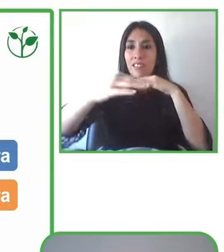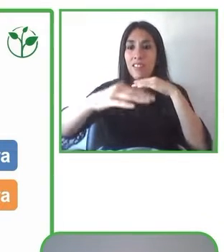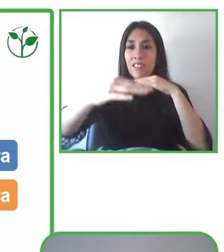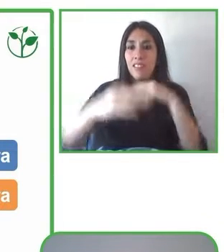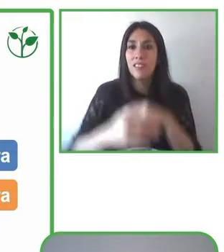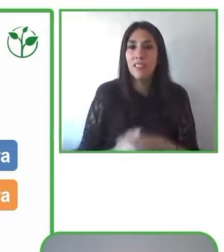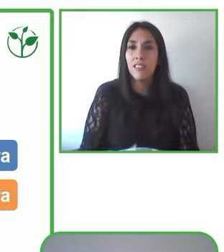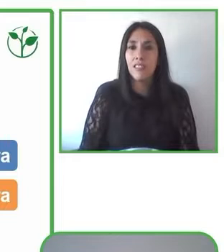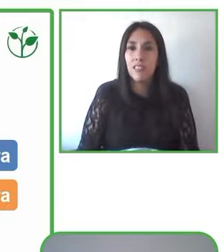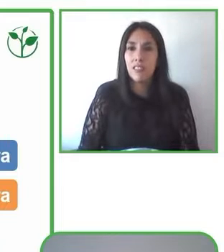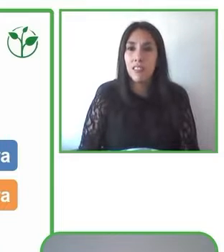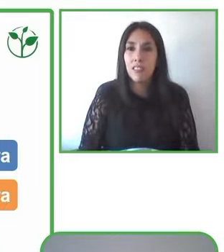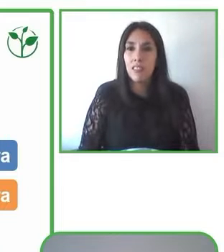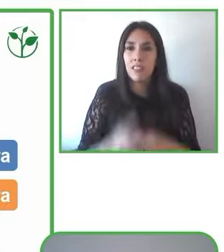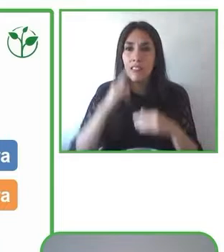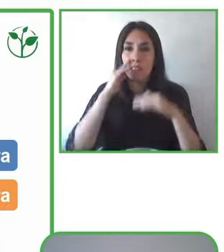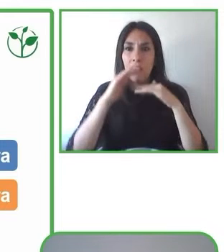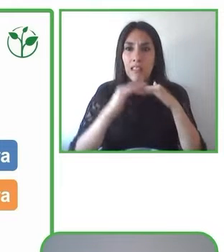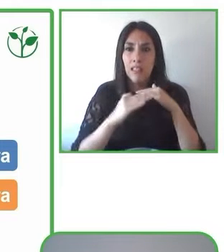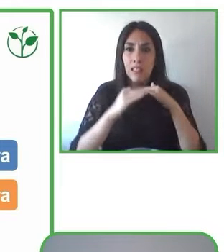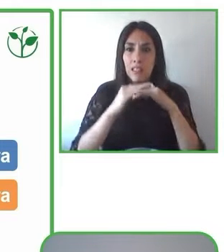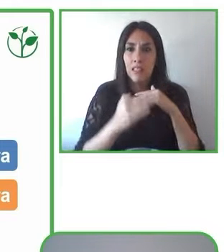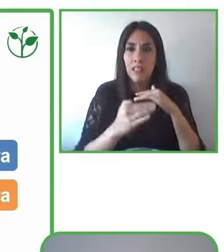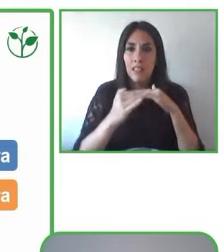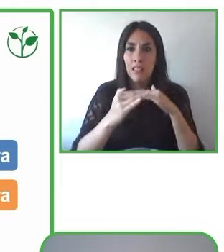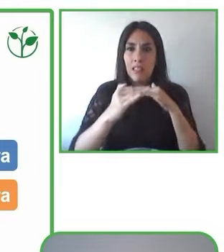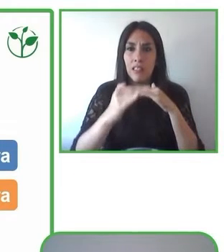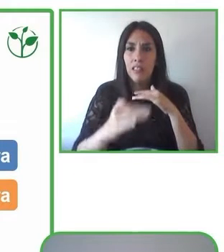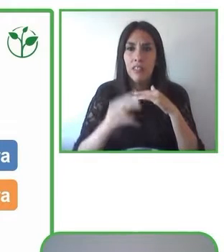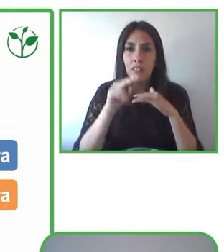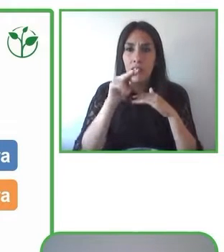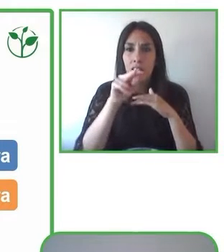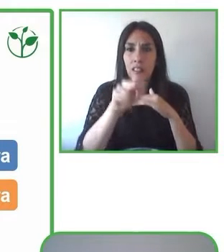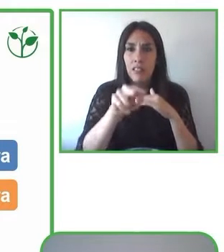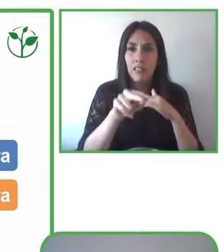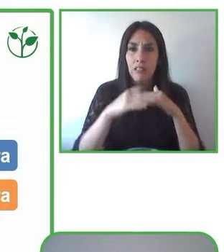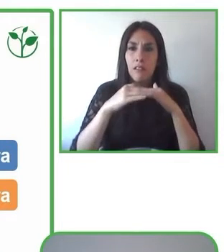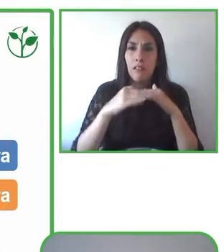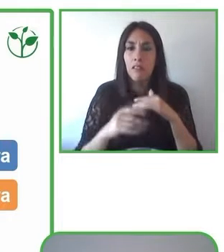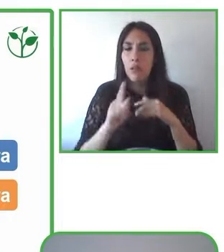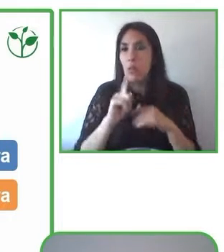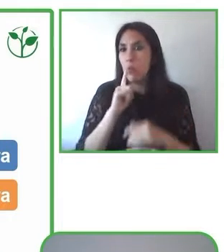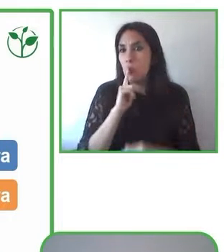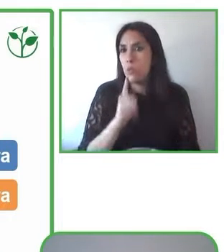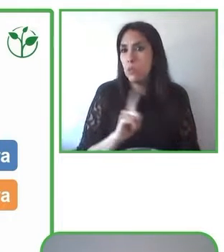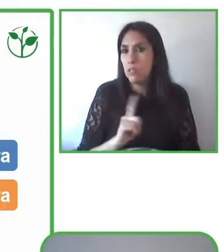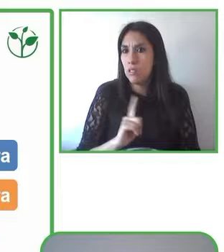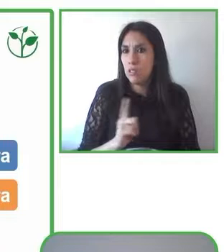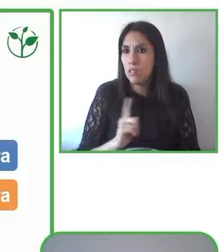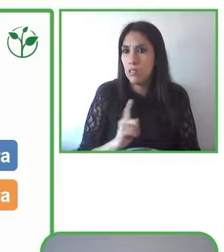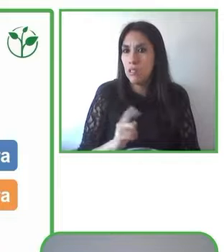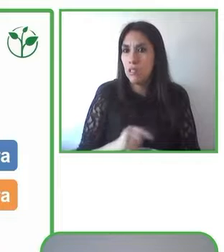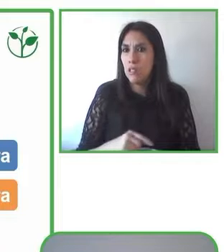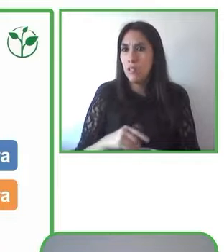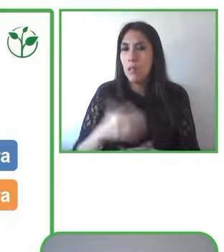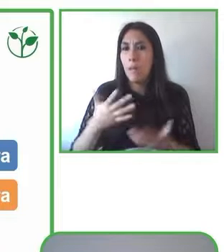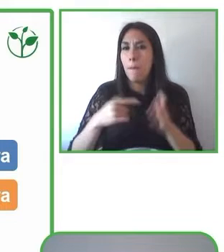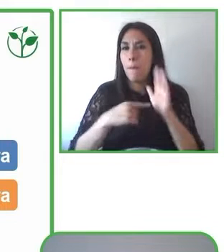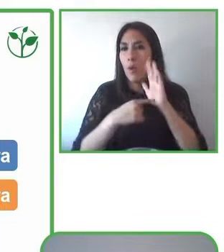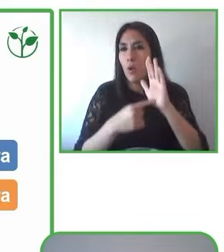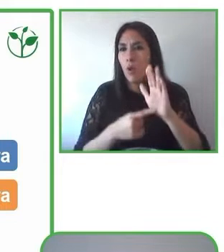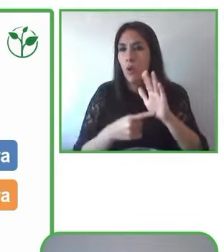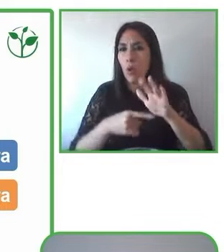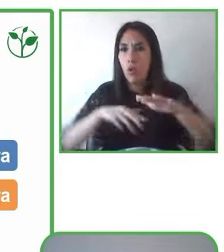poco desequilibrados. Aquí podemos hablar que luz, textura, estamos ok, pero el color, la forma y el